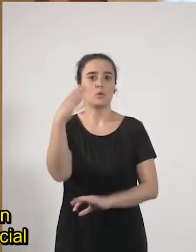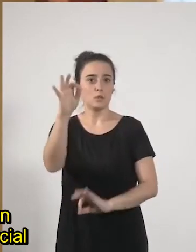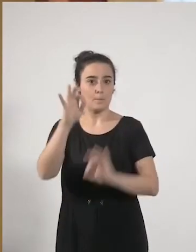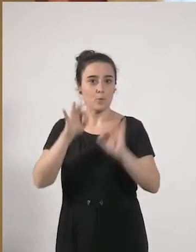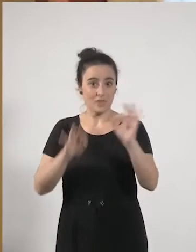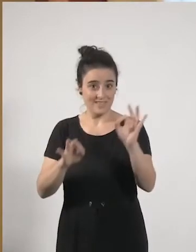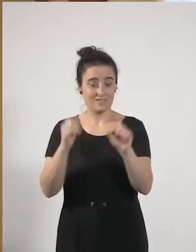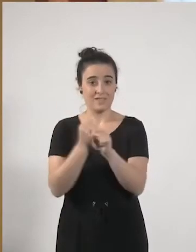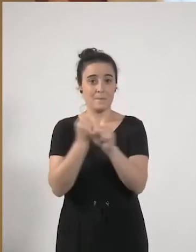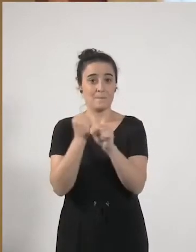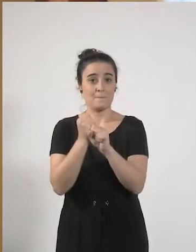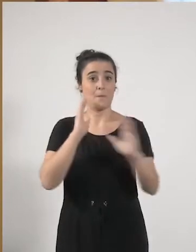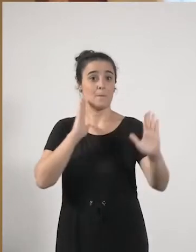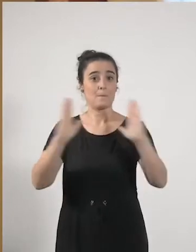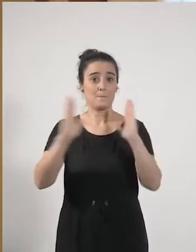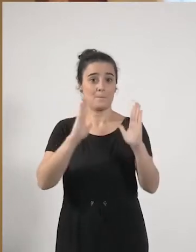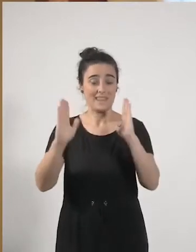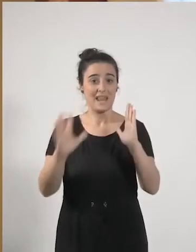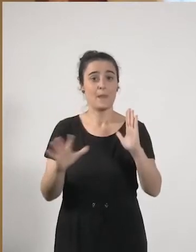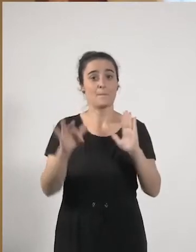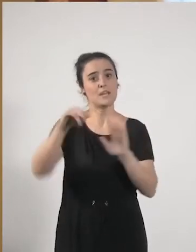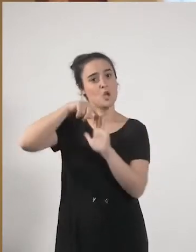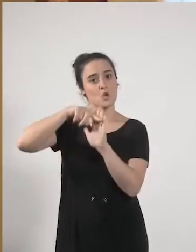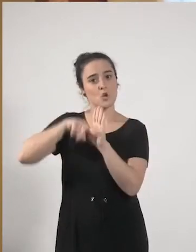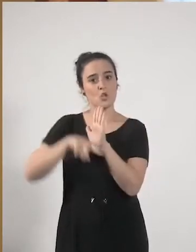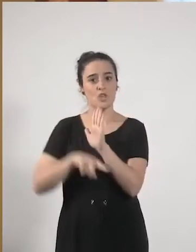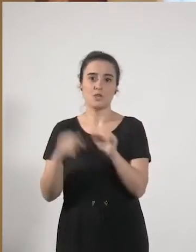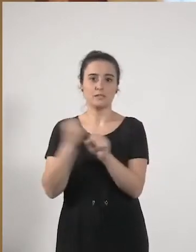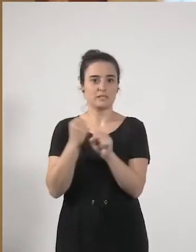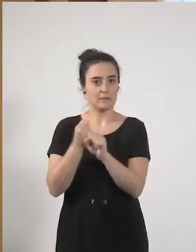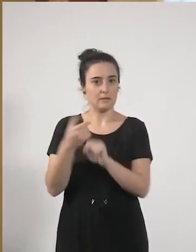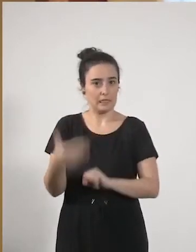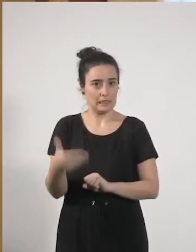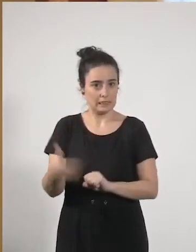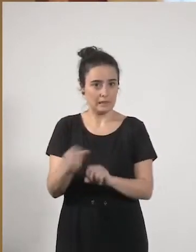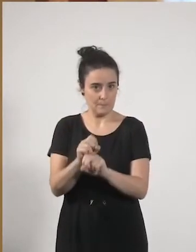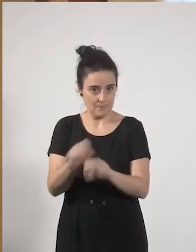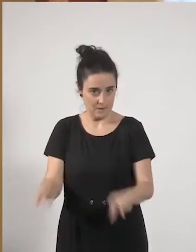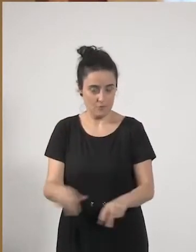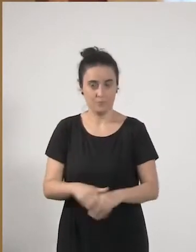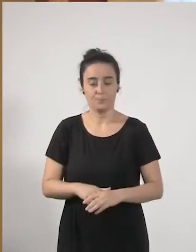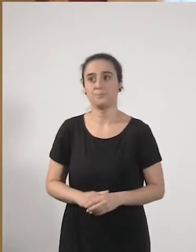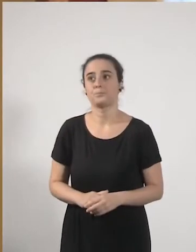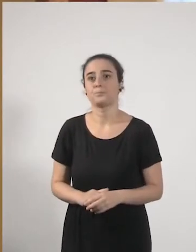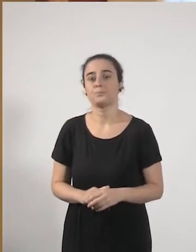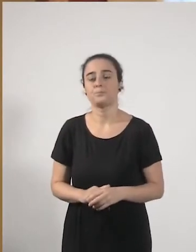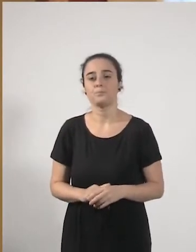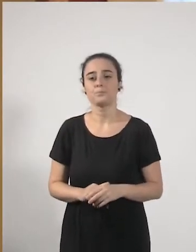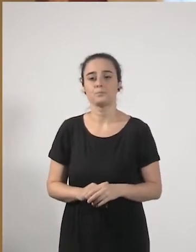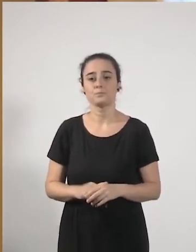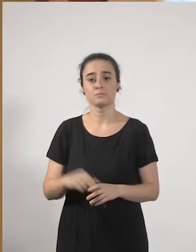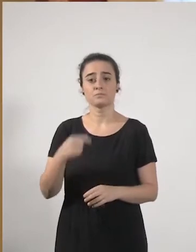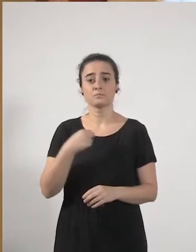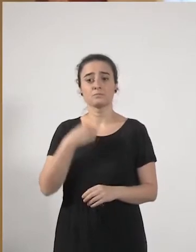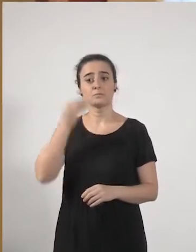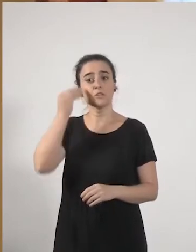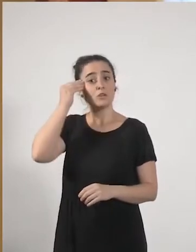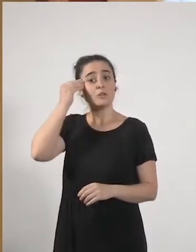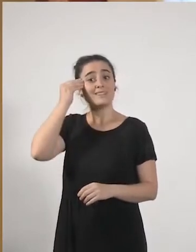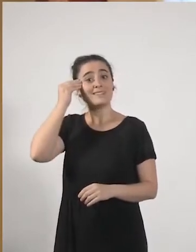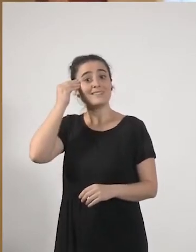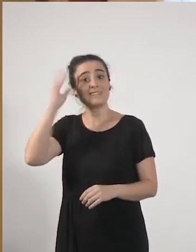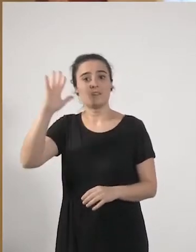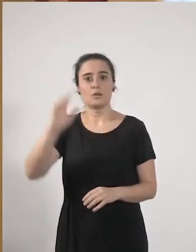parcial y en condiciones de trabajo de mayor precariedad. Bueno, yo creo que esta primera